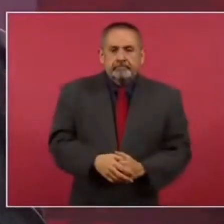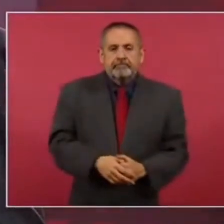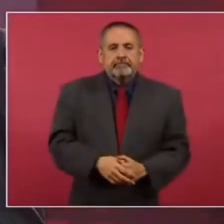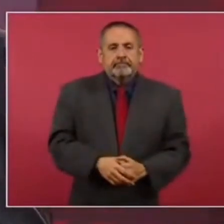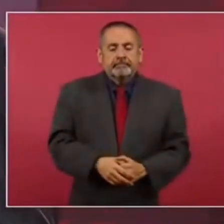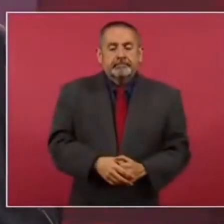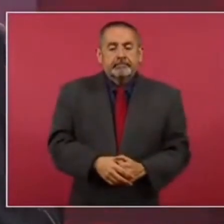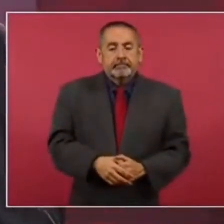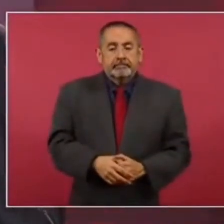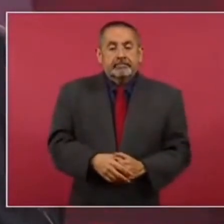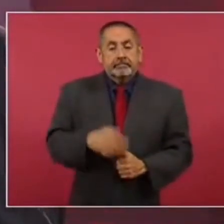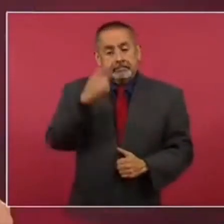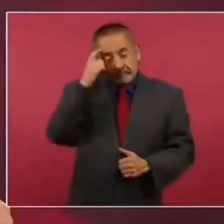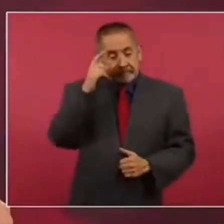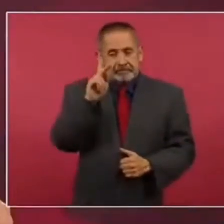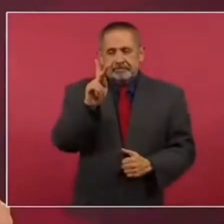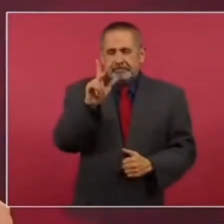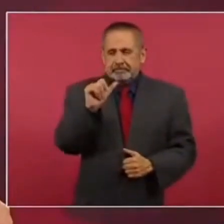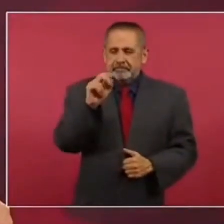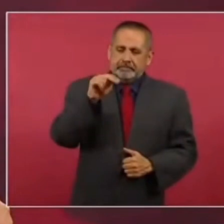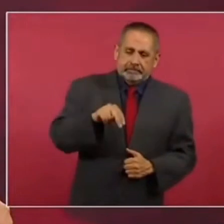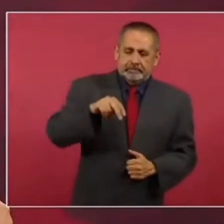El llamado Plan Mérida,